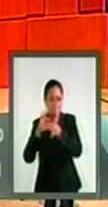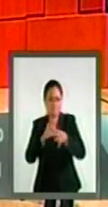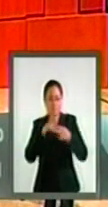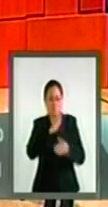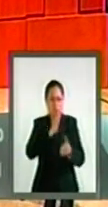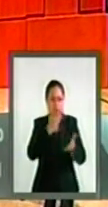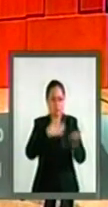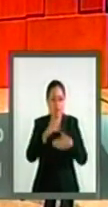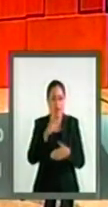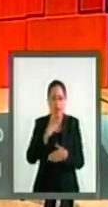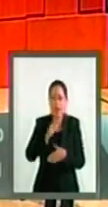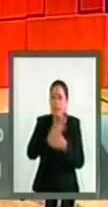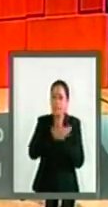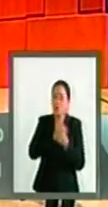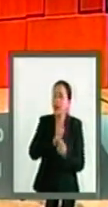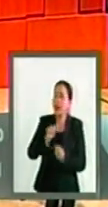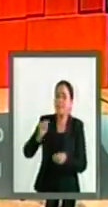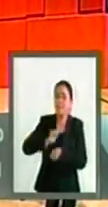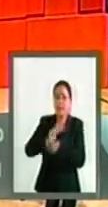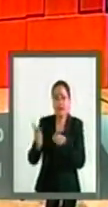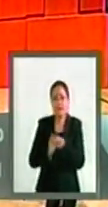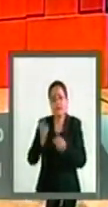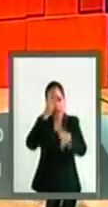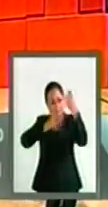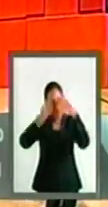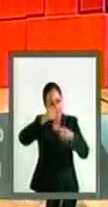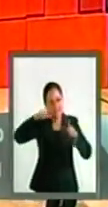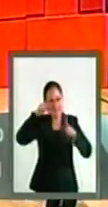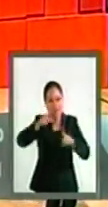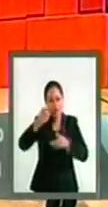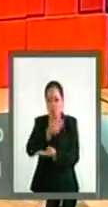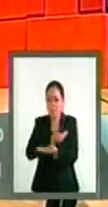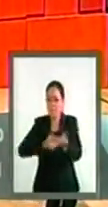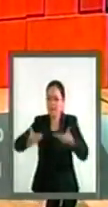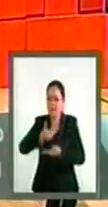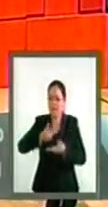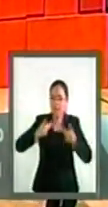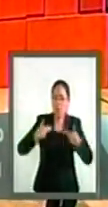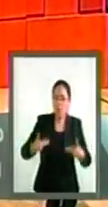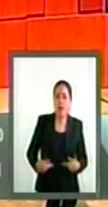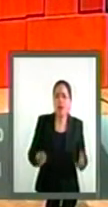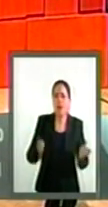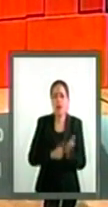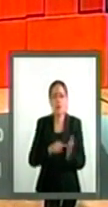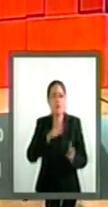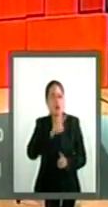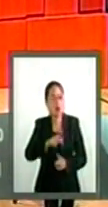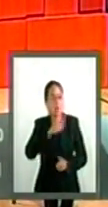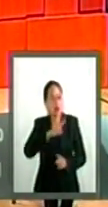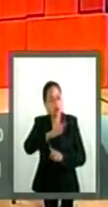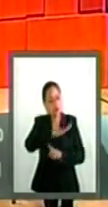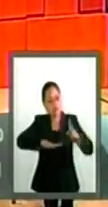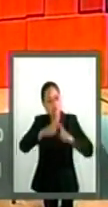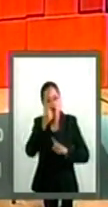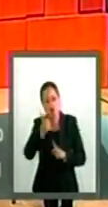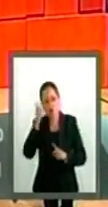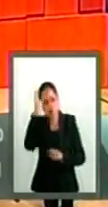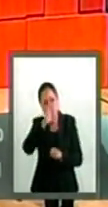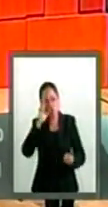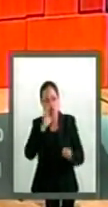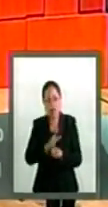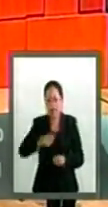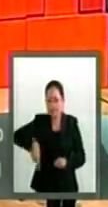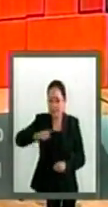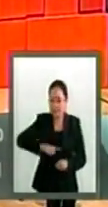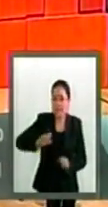a la patria, el aprendizaje de la convivencia humana, el constante mejoramiento económico y social y cultural del